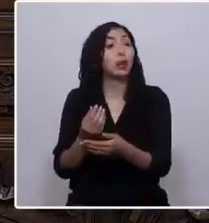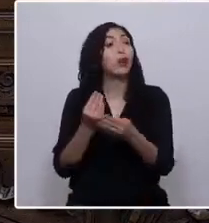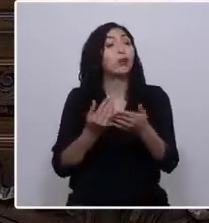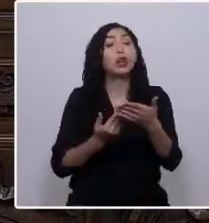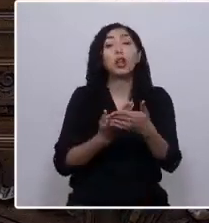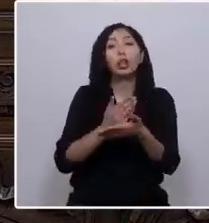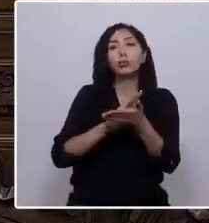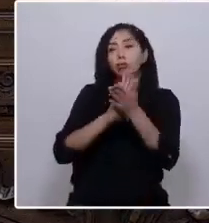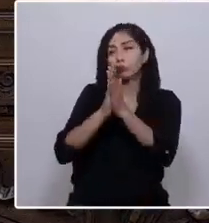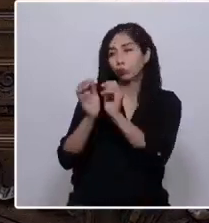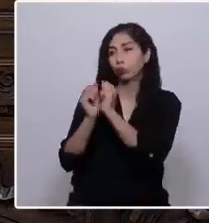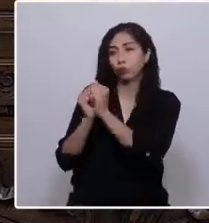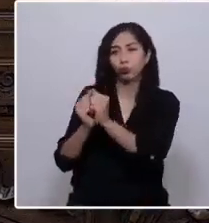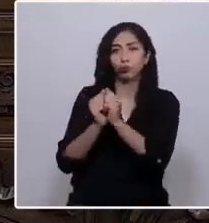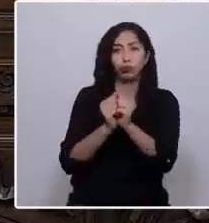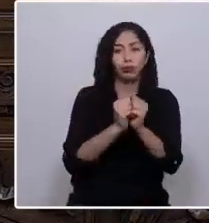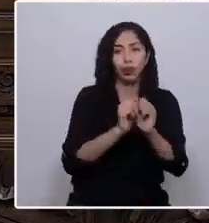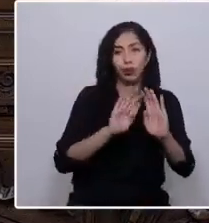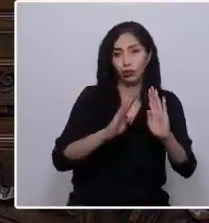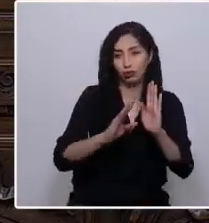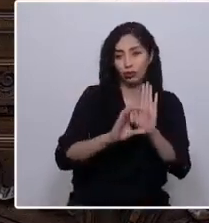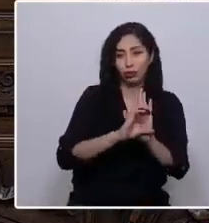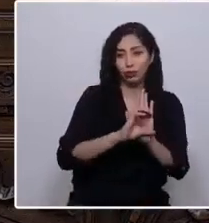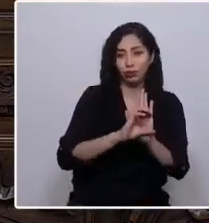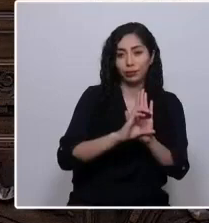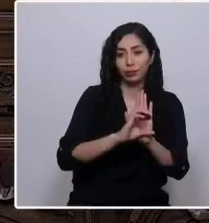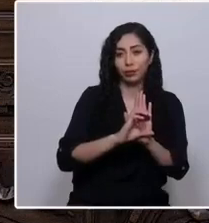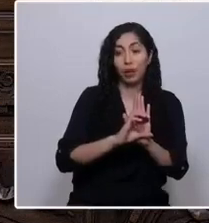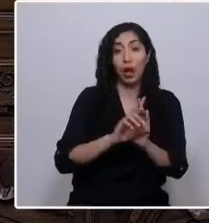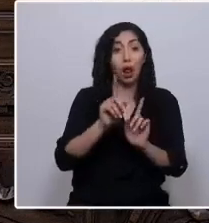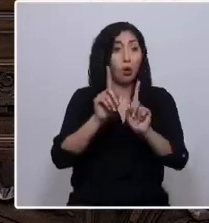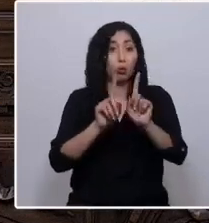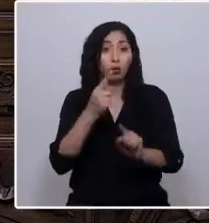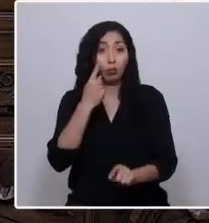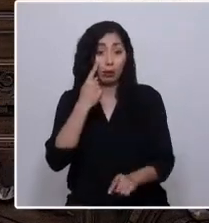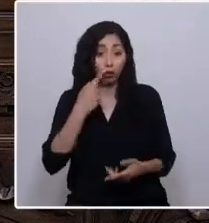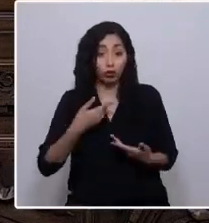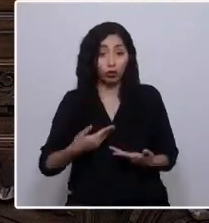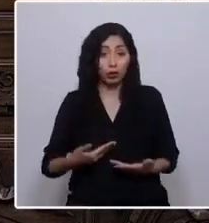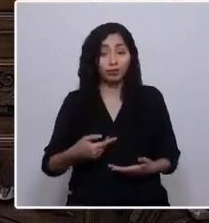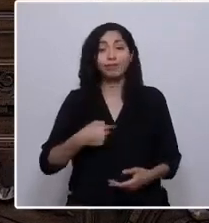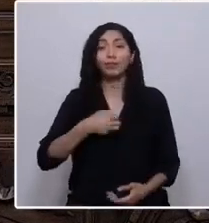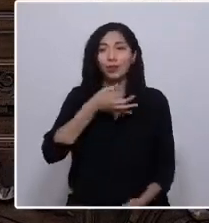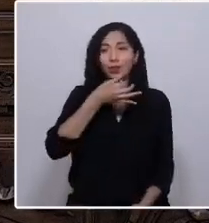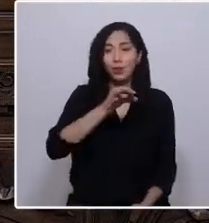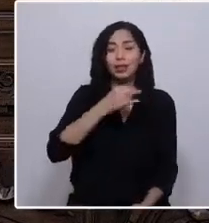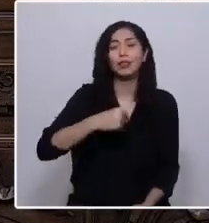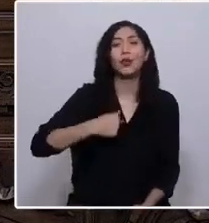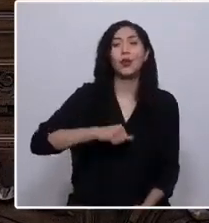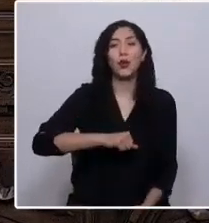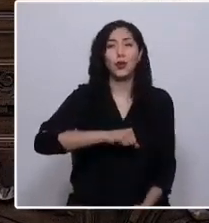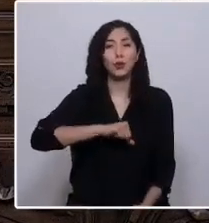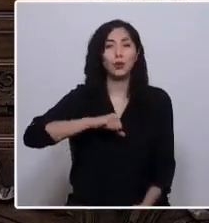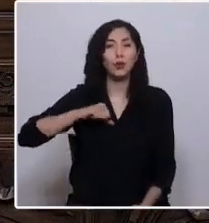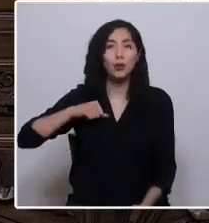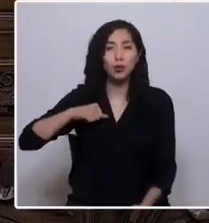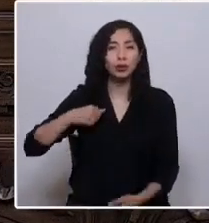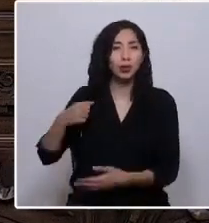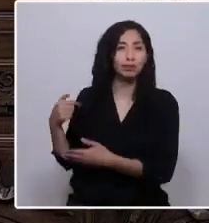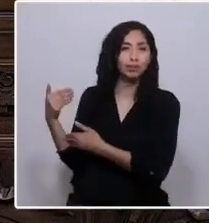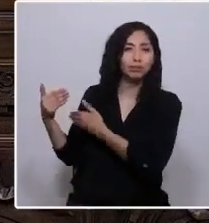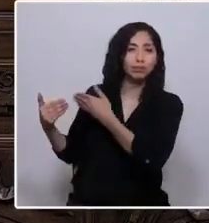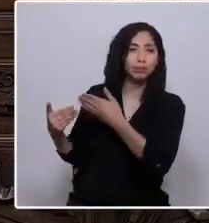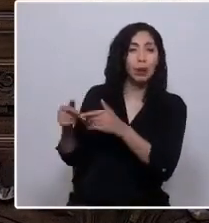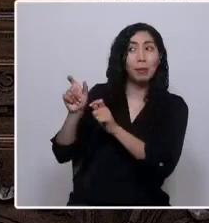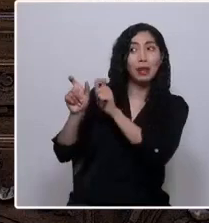estimados colegas. Para los que aún no me conocen, les cuento que soy una orgullosa descendiente de inmigrantes